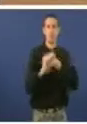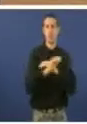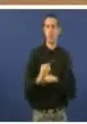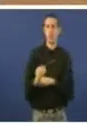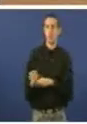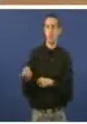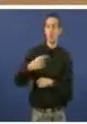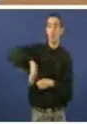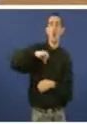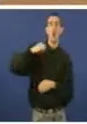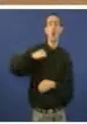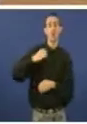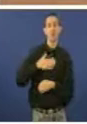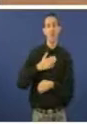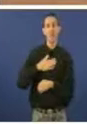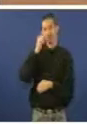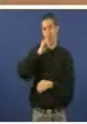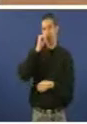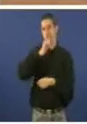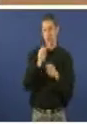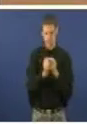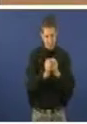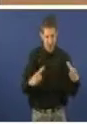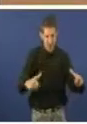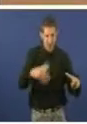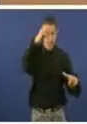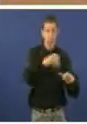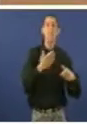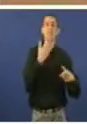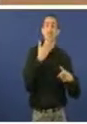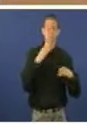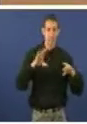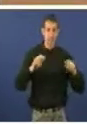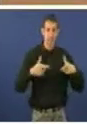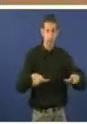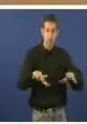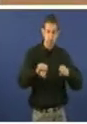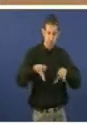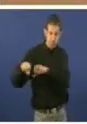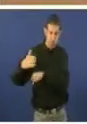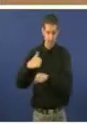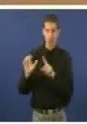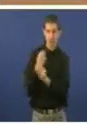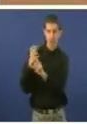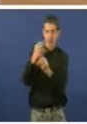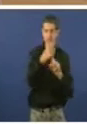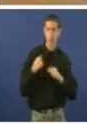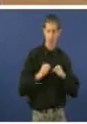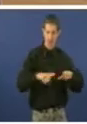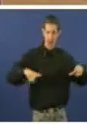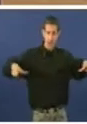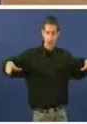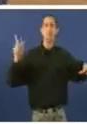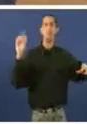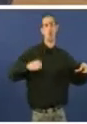ampliaremos o hospital dos Alnés sobre todo cando teñamos terreos suficientes para poder facer hospital dos Alnés ampliado.